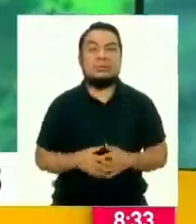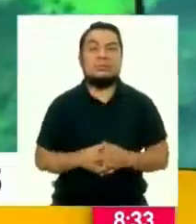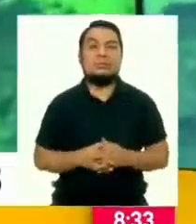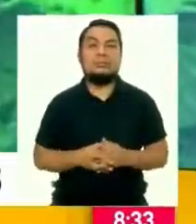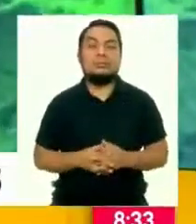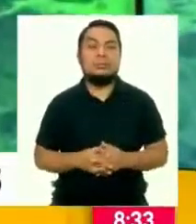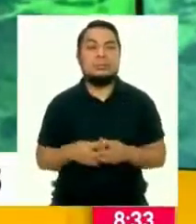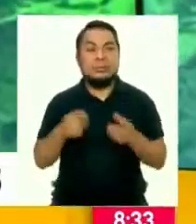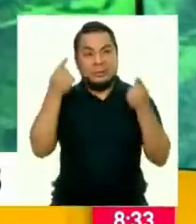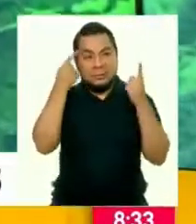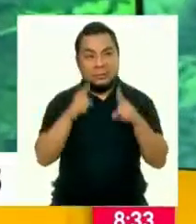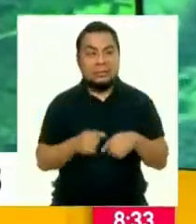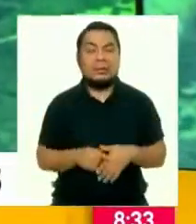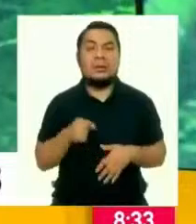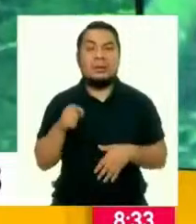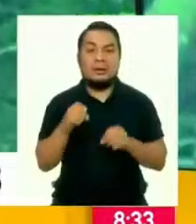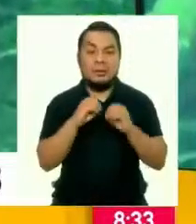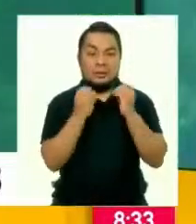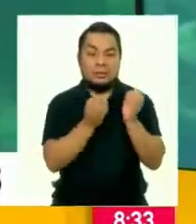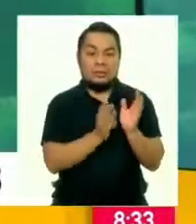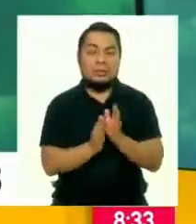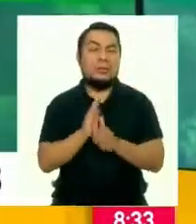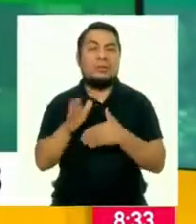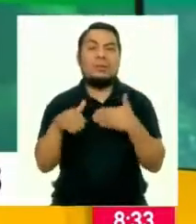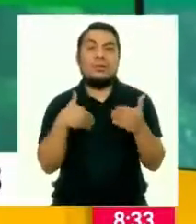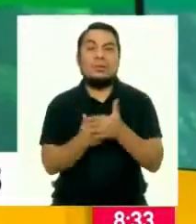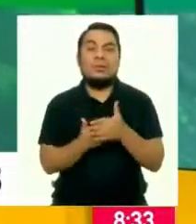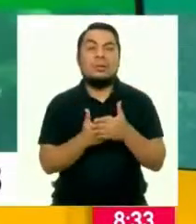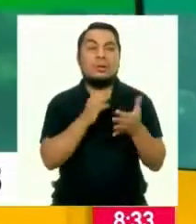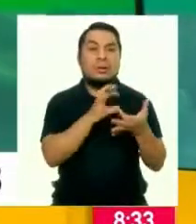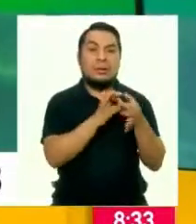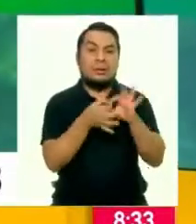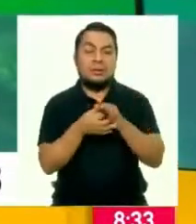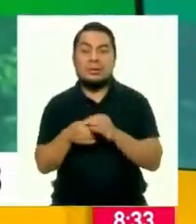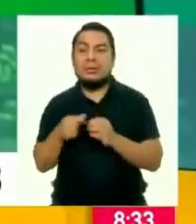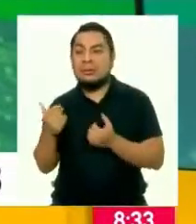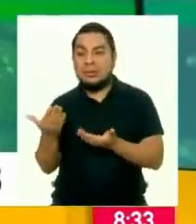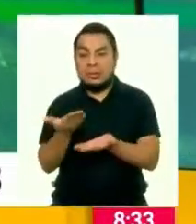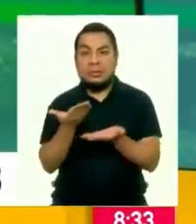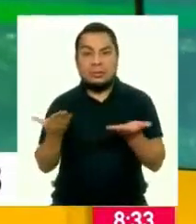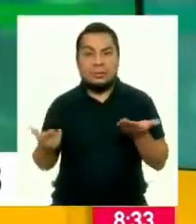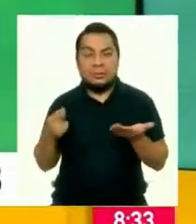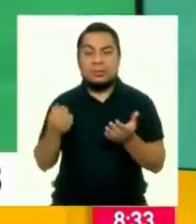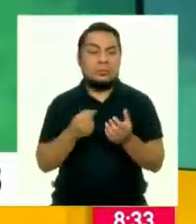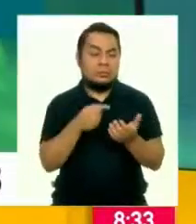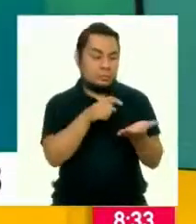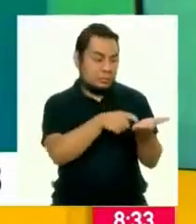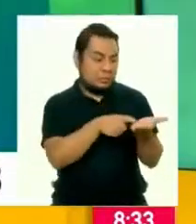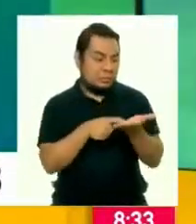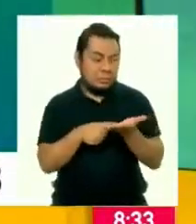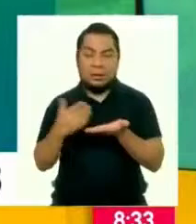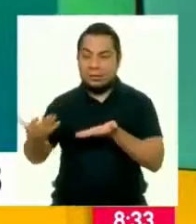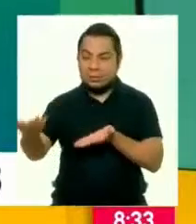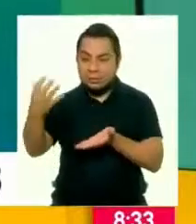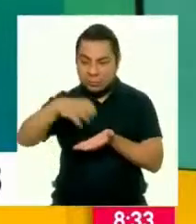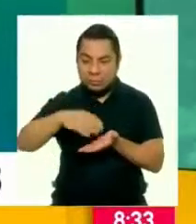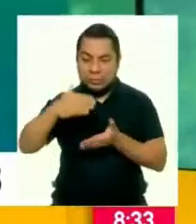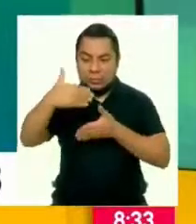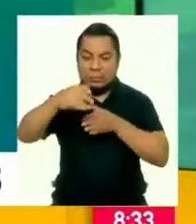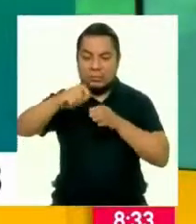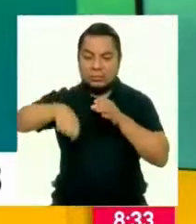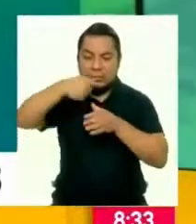De acuerdo. Entonces, ahí se organiza prácticamente todo el circuito, ¿no? Desde la recolección del producto, el poder envasarlo,